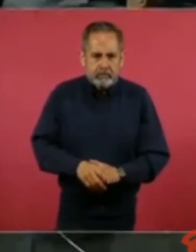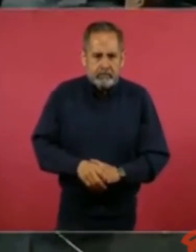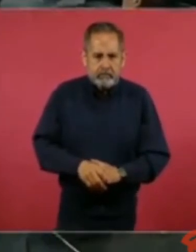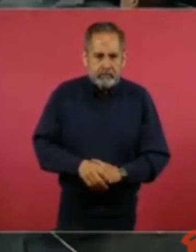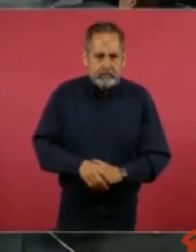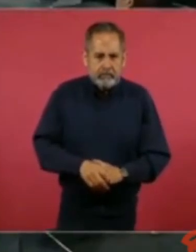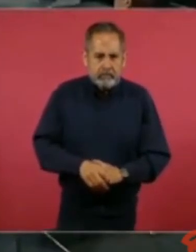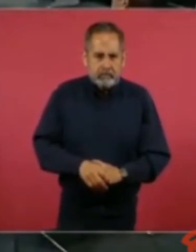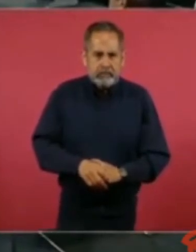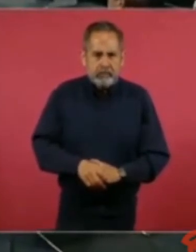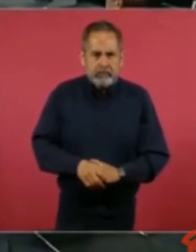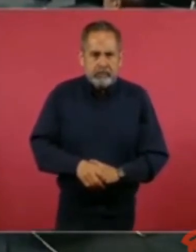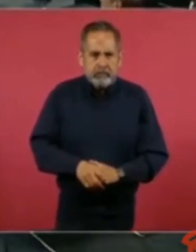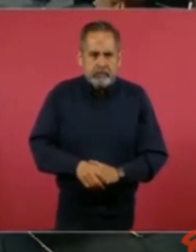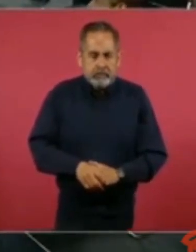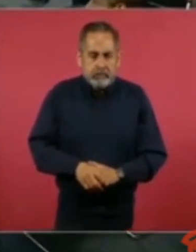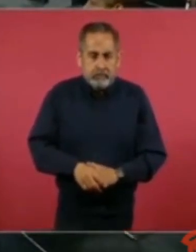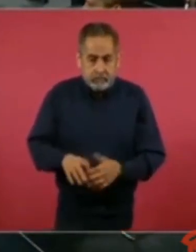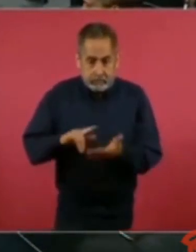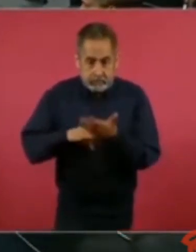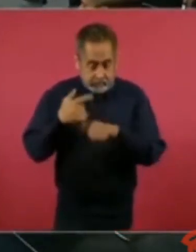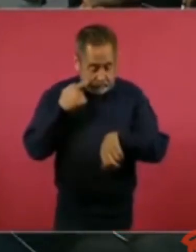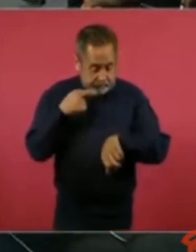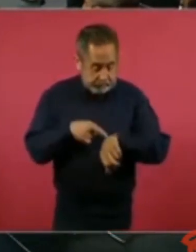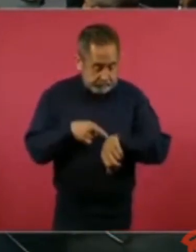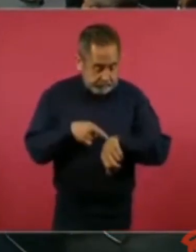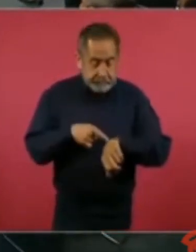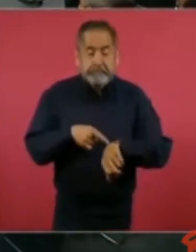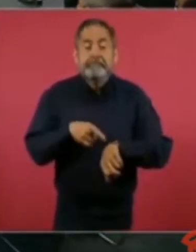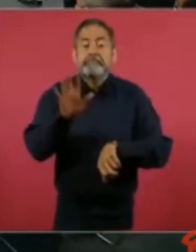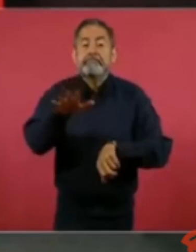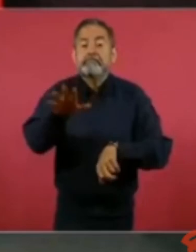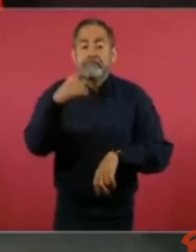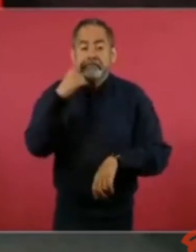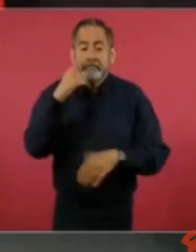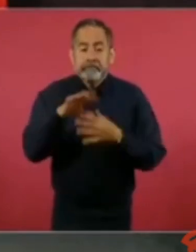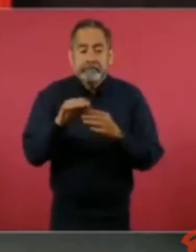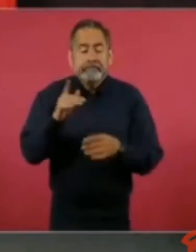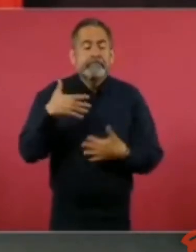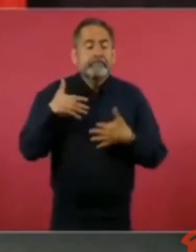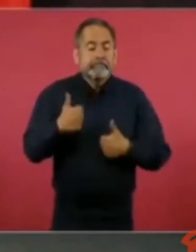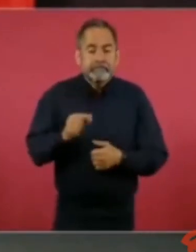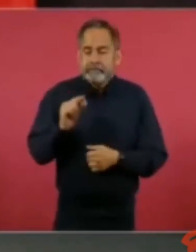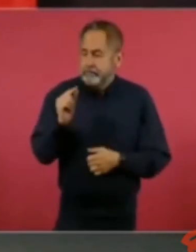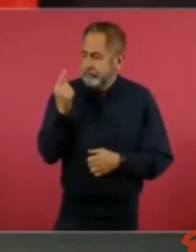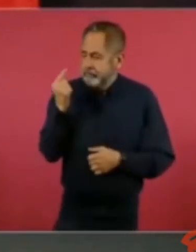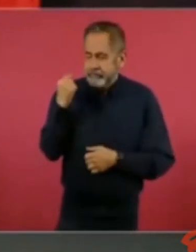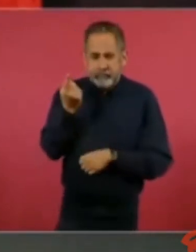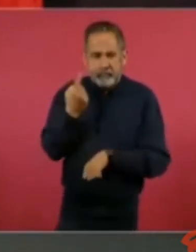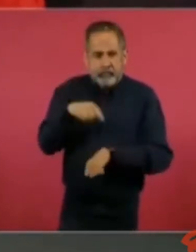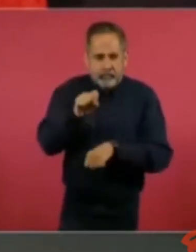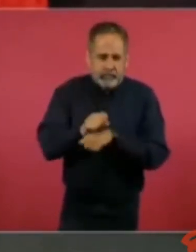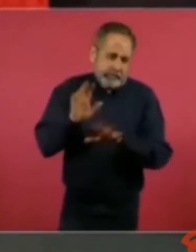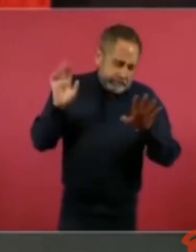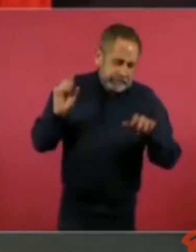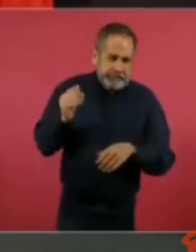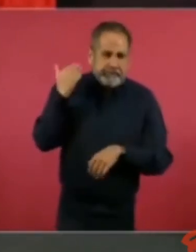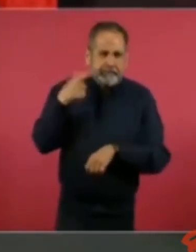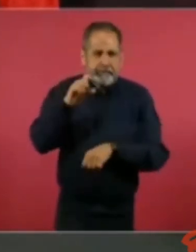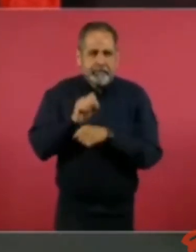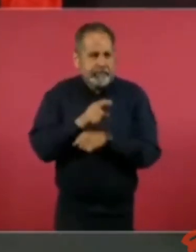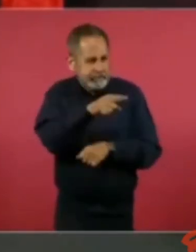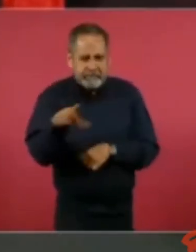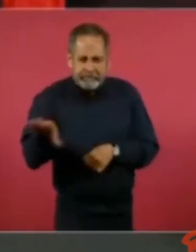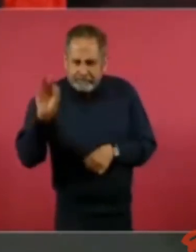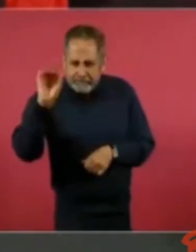Ah, ahorita que veo mi reloj. Fíjense que me enteré hace una semana, aunque ya tiene tiempo, a ver si lo